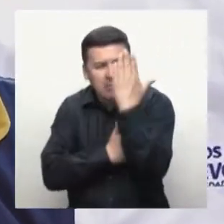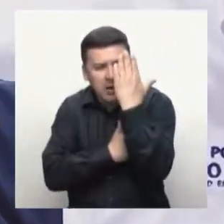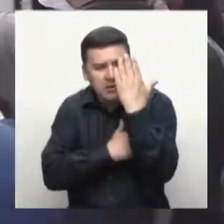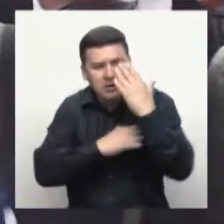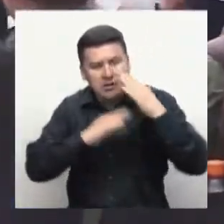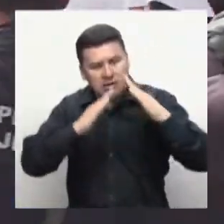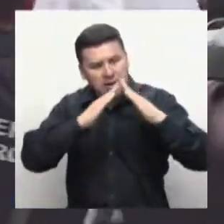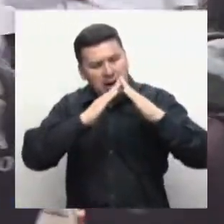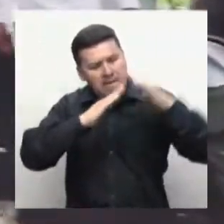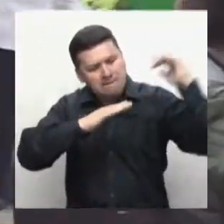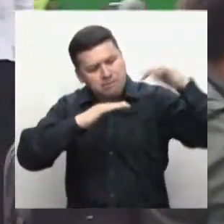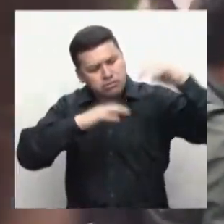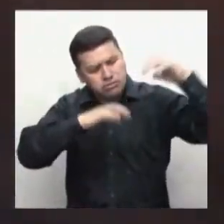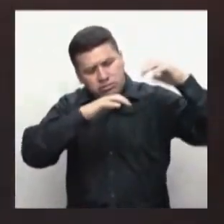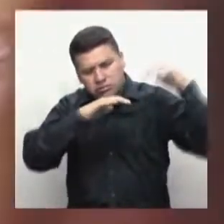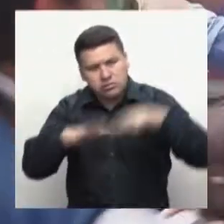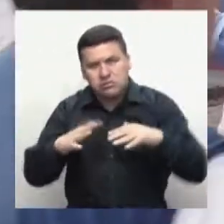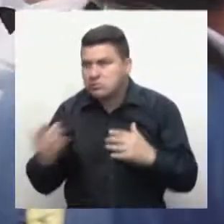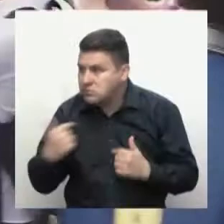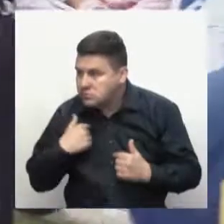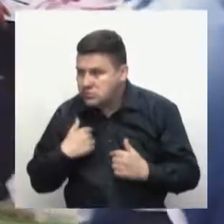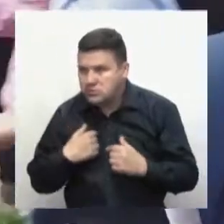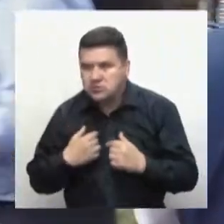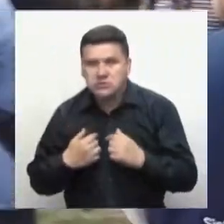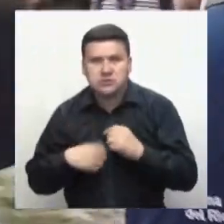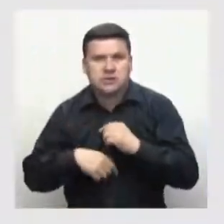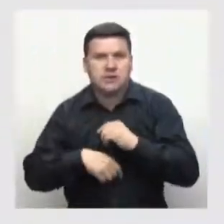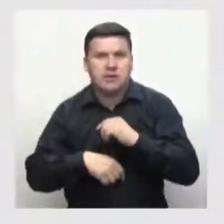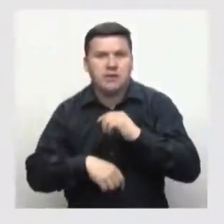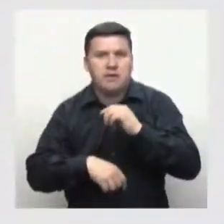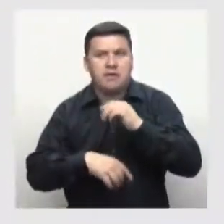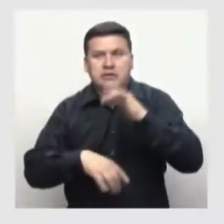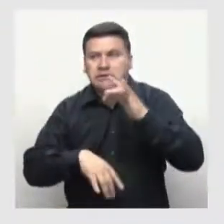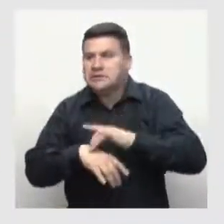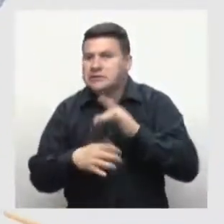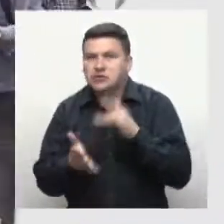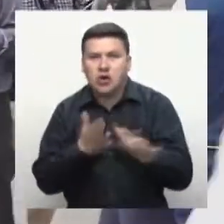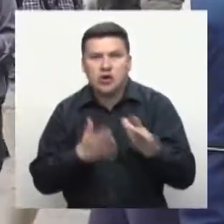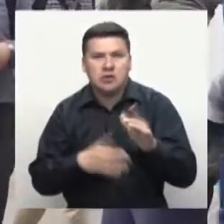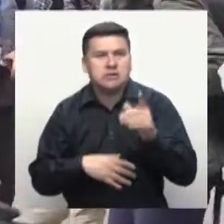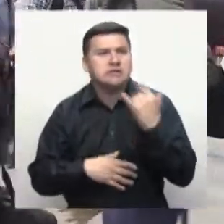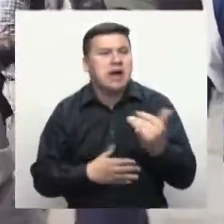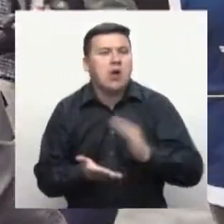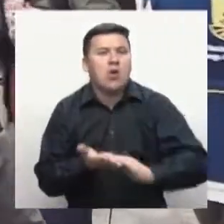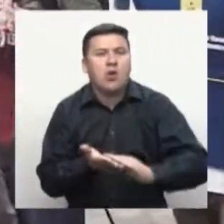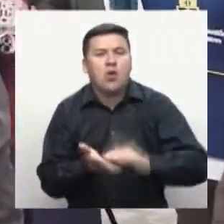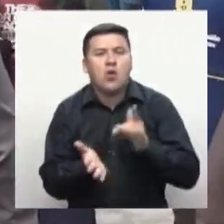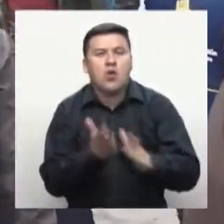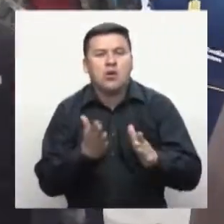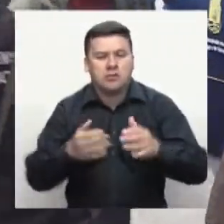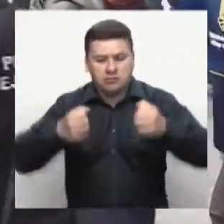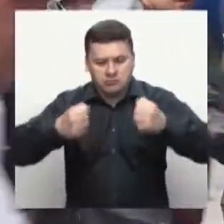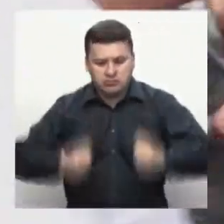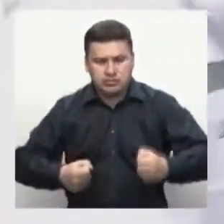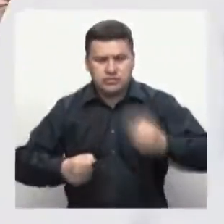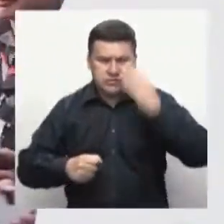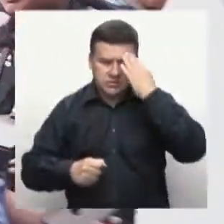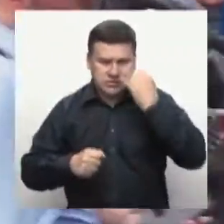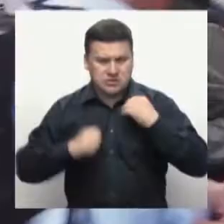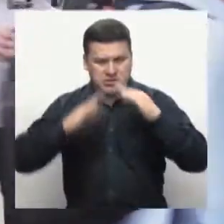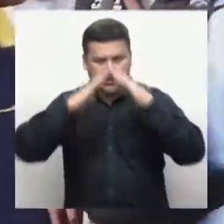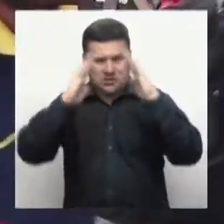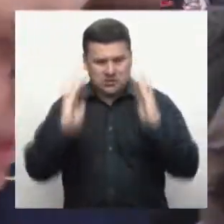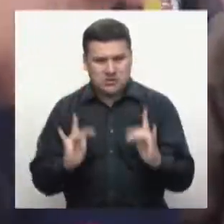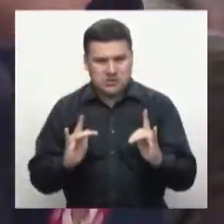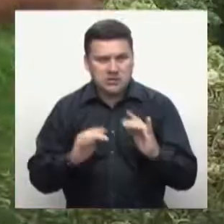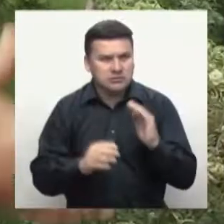el puesto de mando unificado, eso es lo correcto, y ese puesto de mando unificado ha venido trabajando permanentemente. Ahí